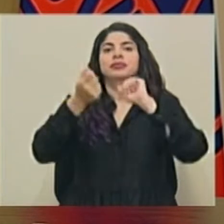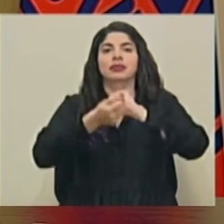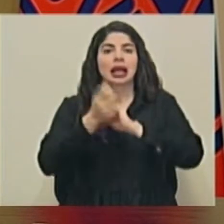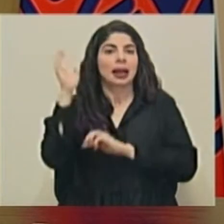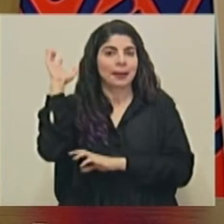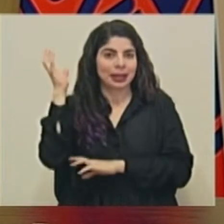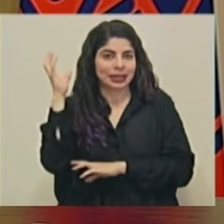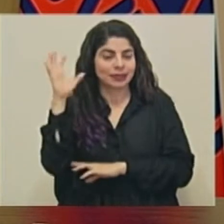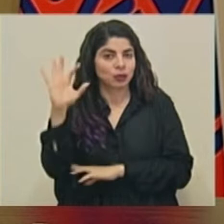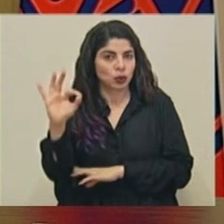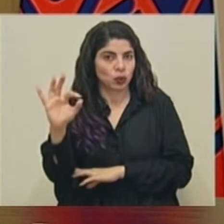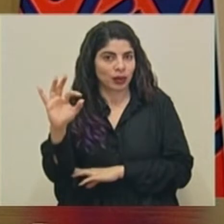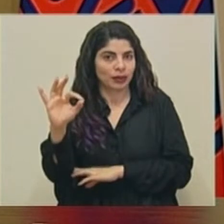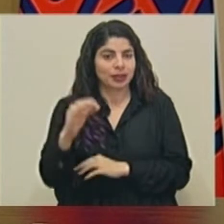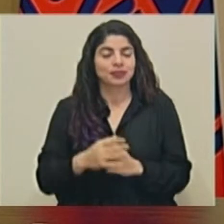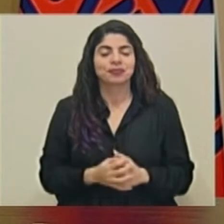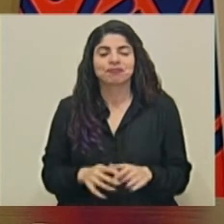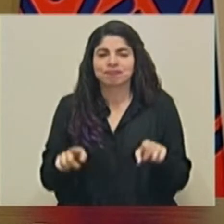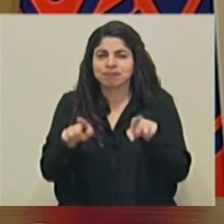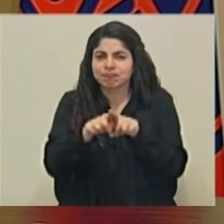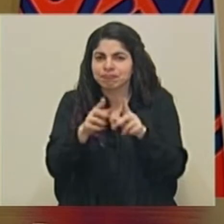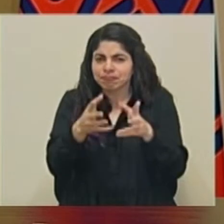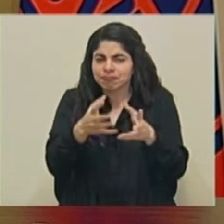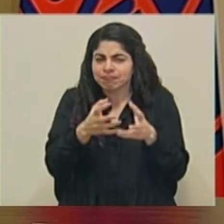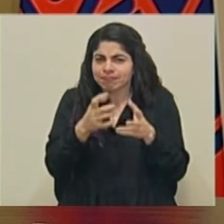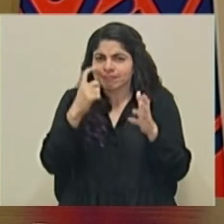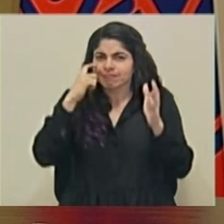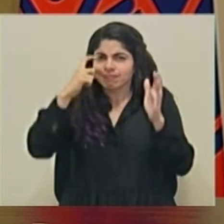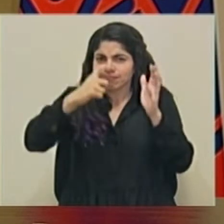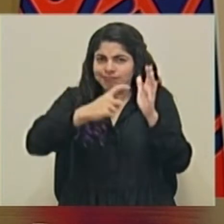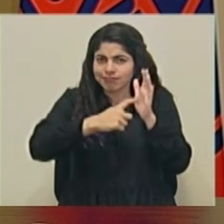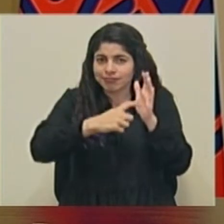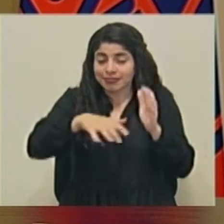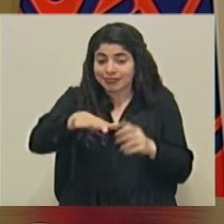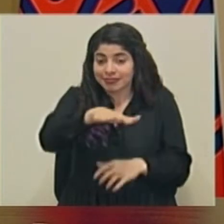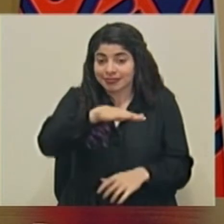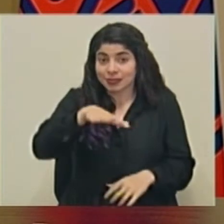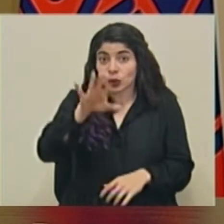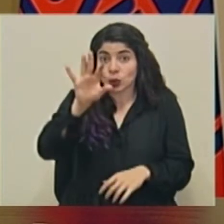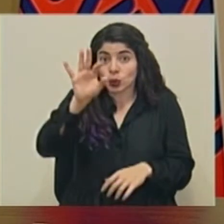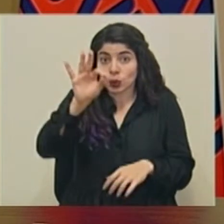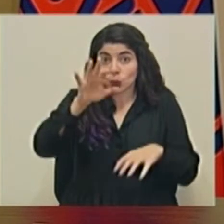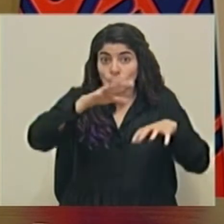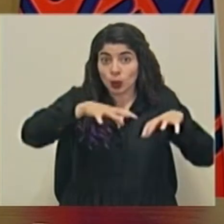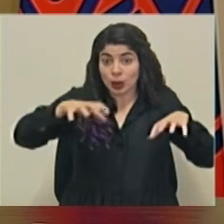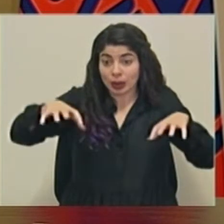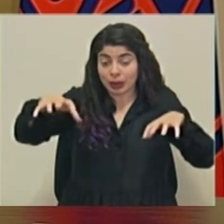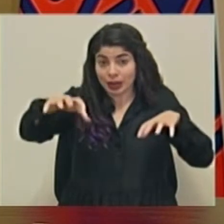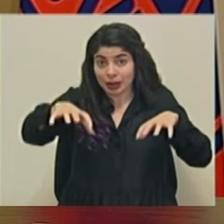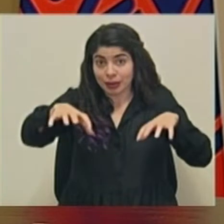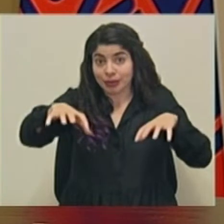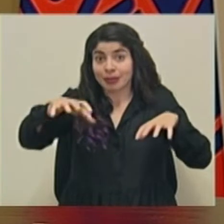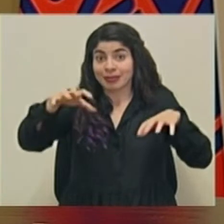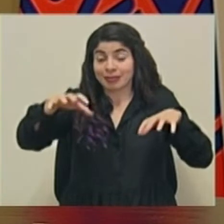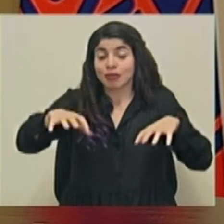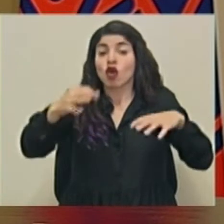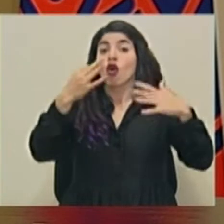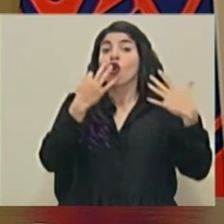amarilla. Y también quisiera destacar que de estos nueve cantones, ocho cantones,